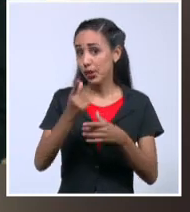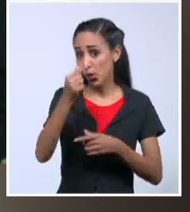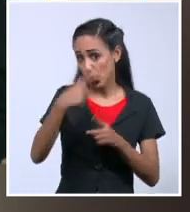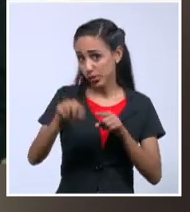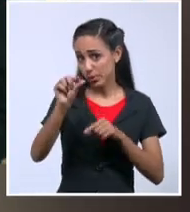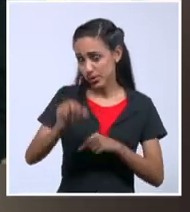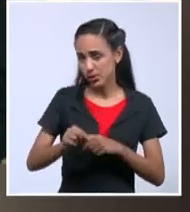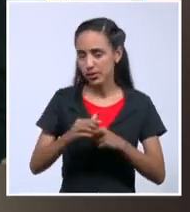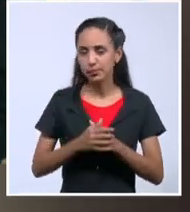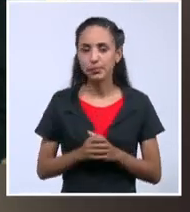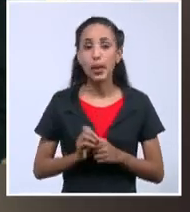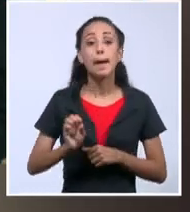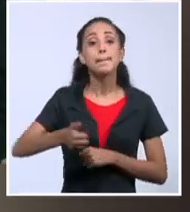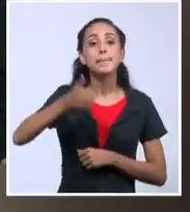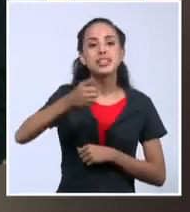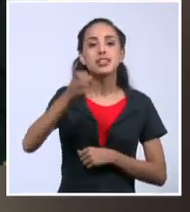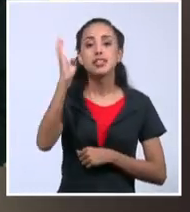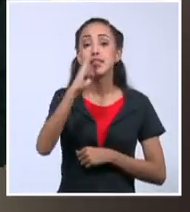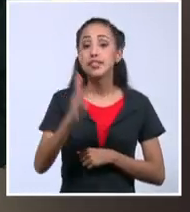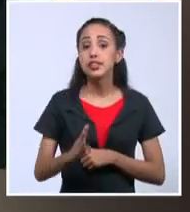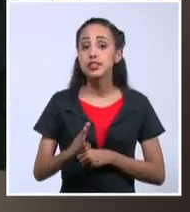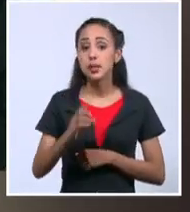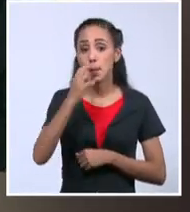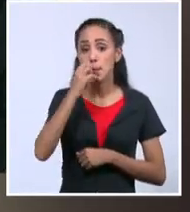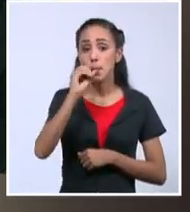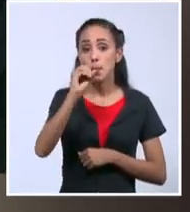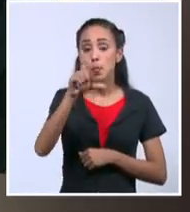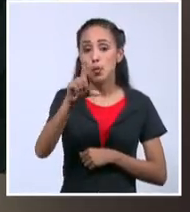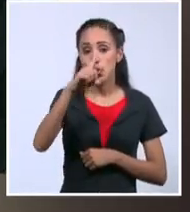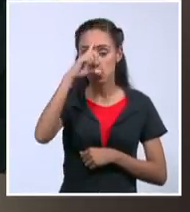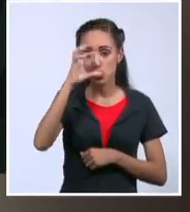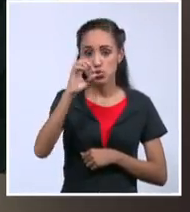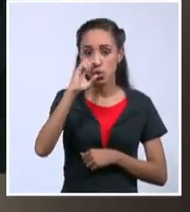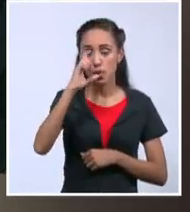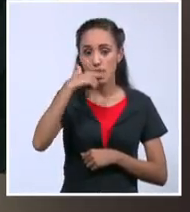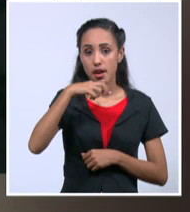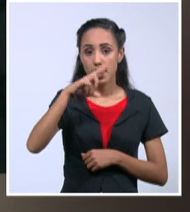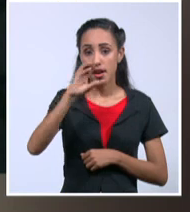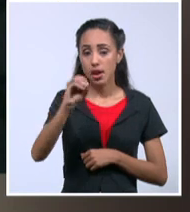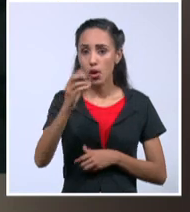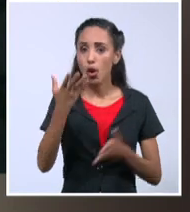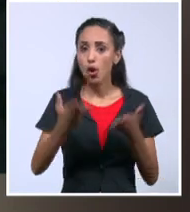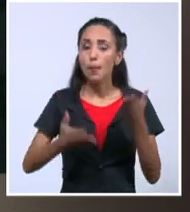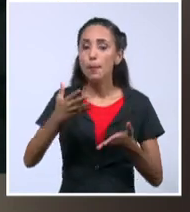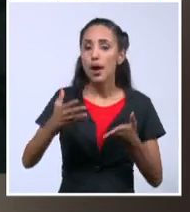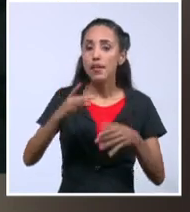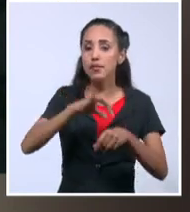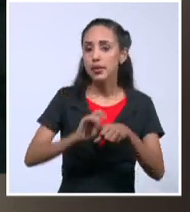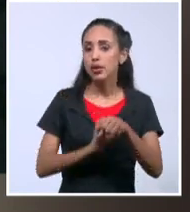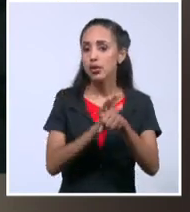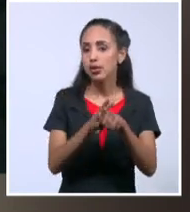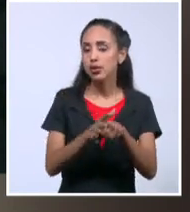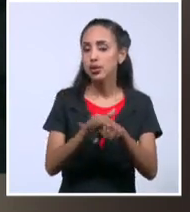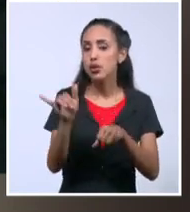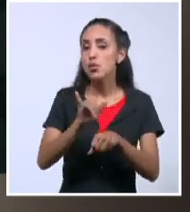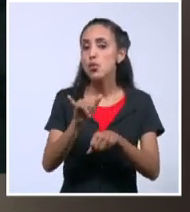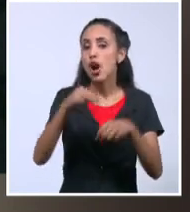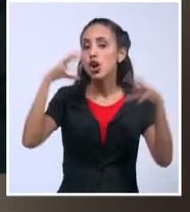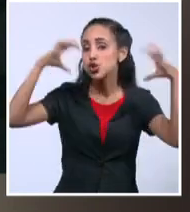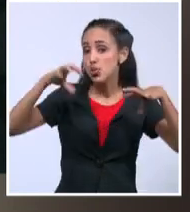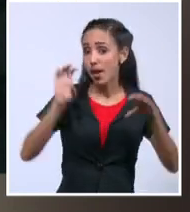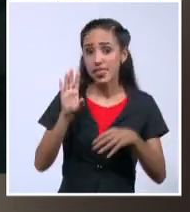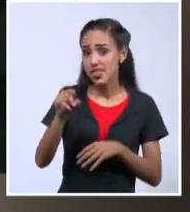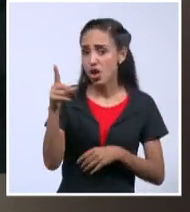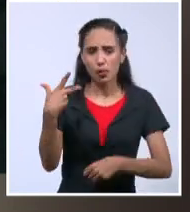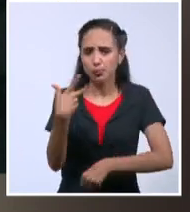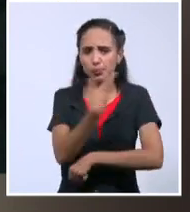de causa, el presidente de Brasil, Jair Bolsonaro, el que compara al coronavirus con la lluvia, el que dice que no se va a vacunar, que los incendios en la